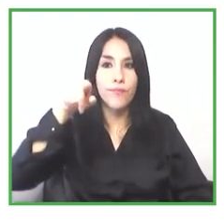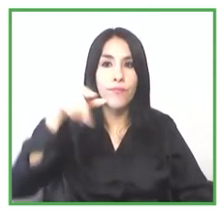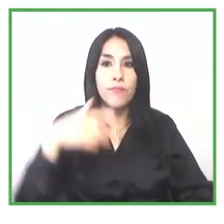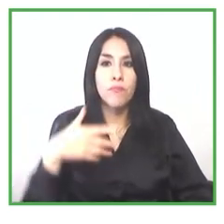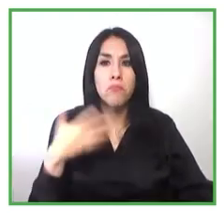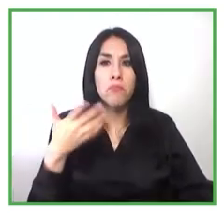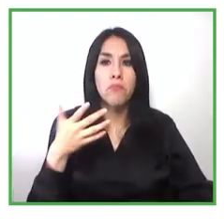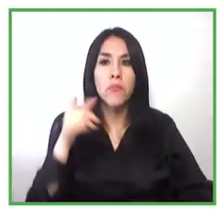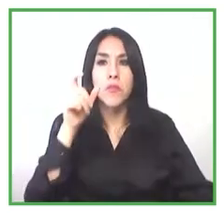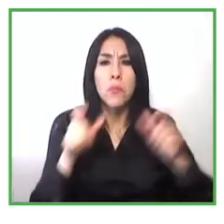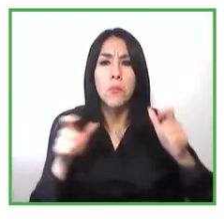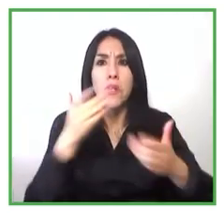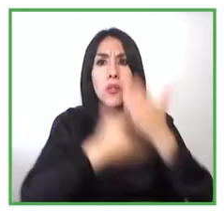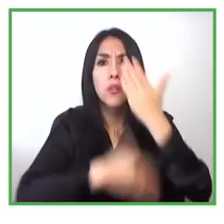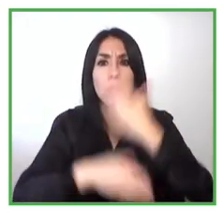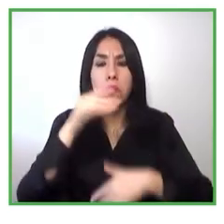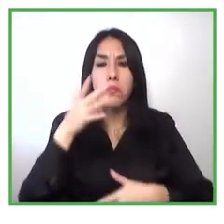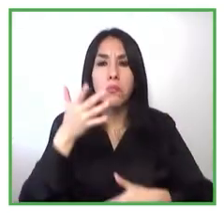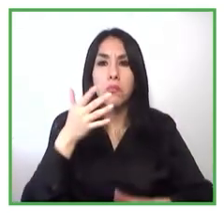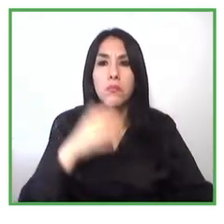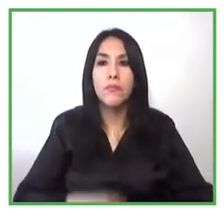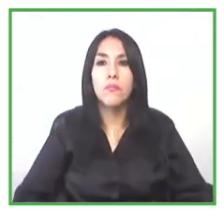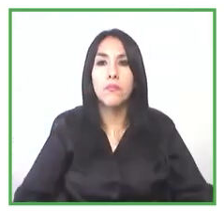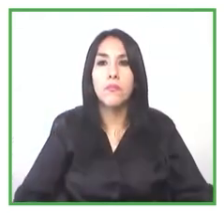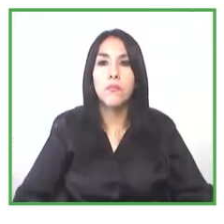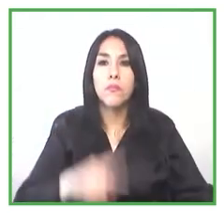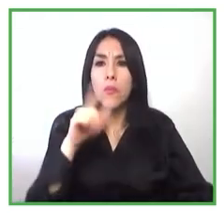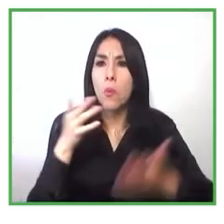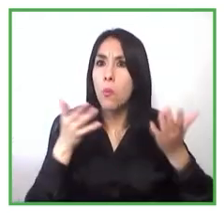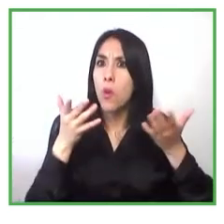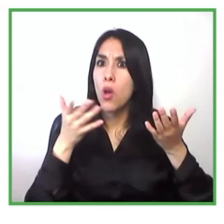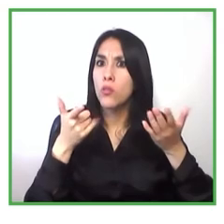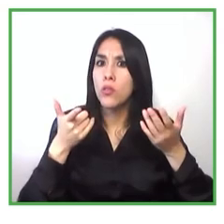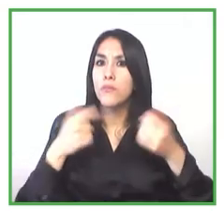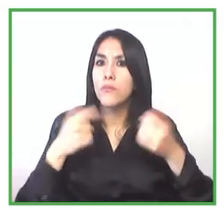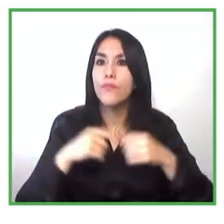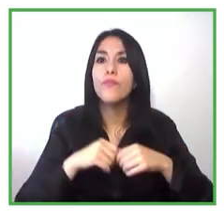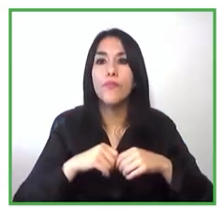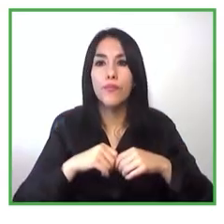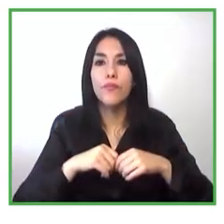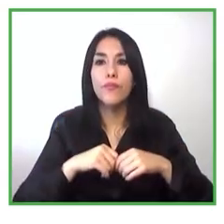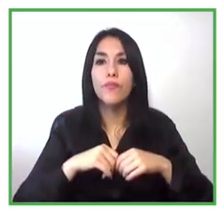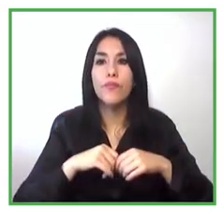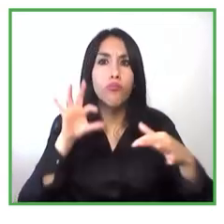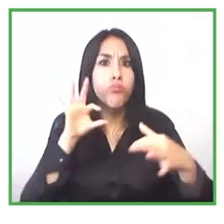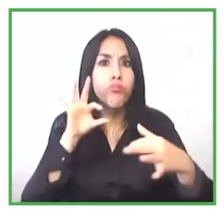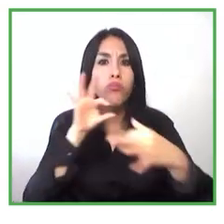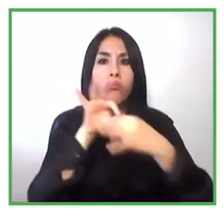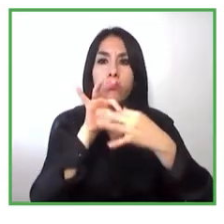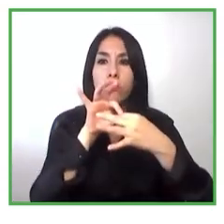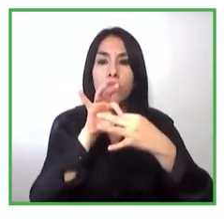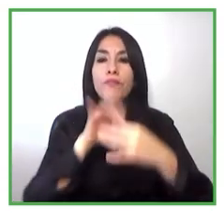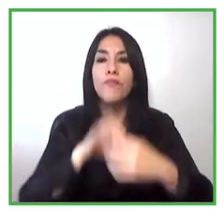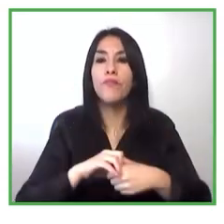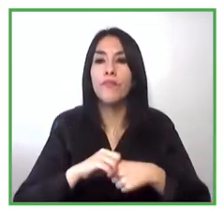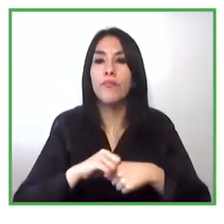esta ¿cómo han estado implicadas las personas con discapacidad en el desarrollo de su proyecto?